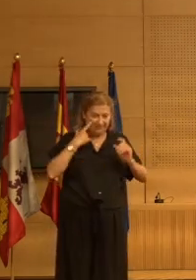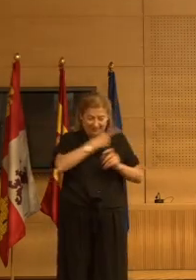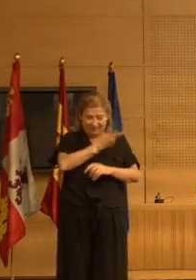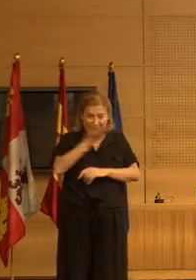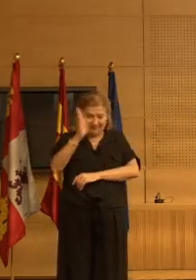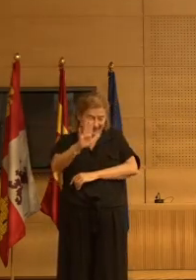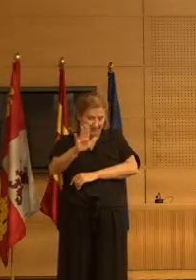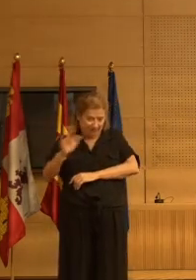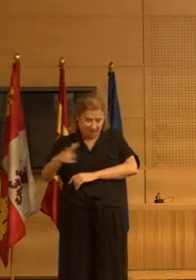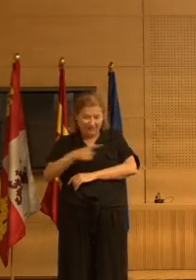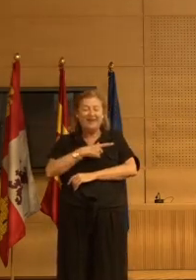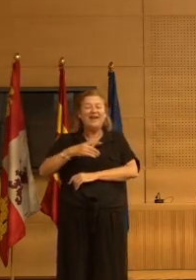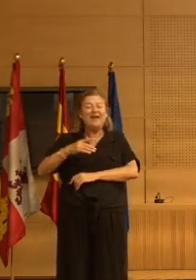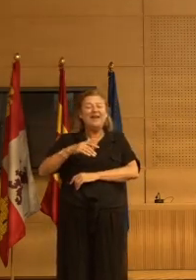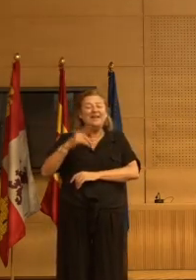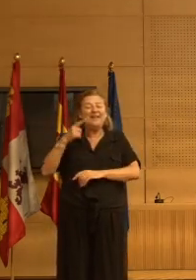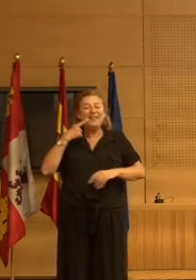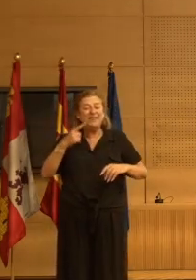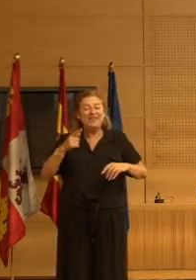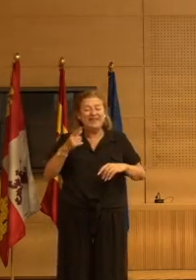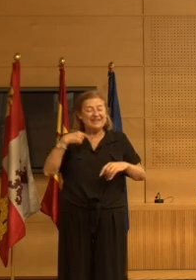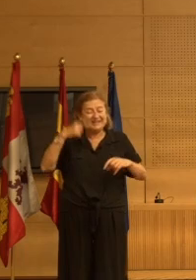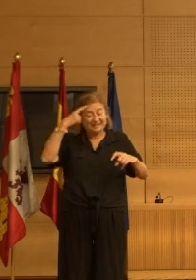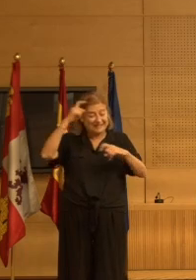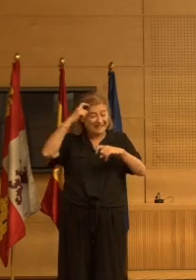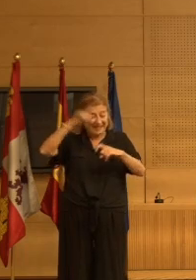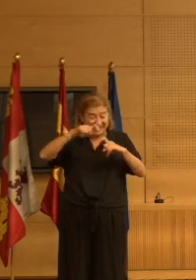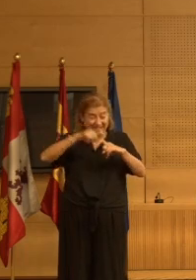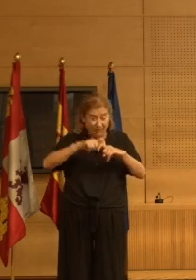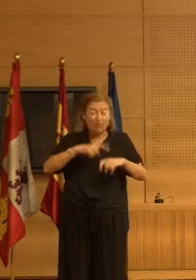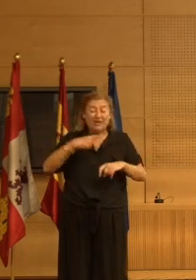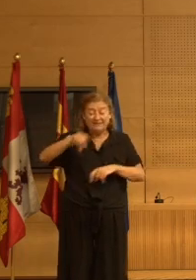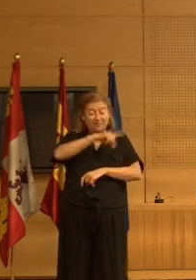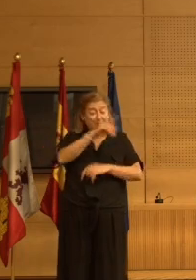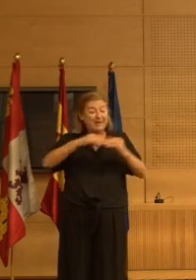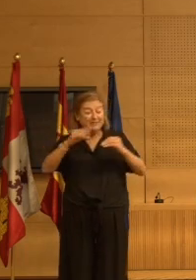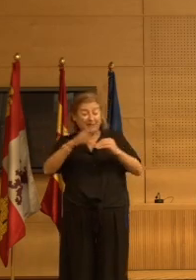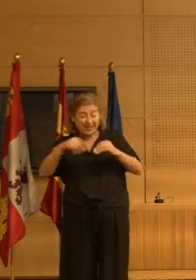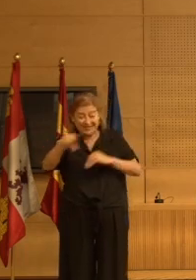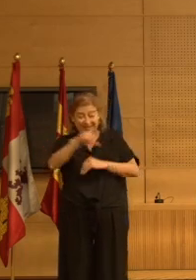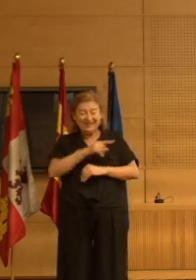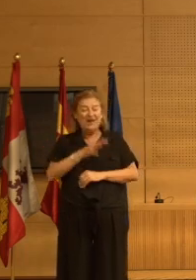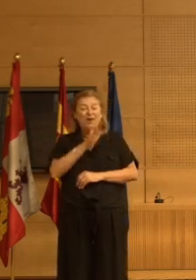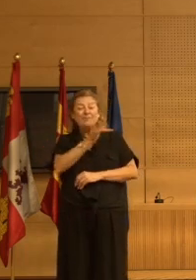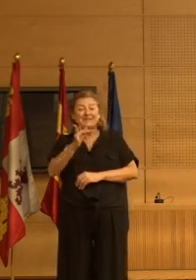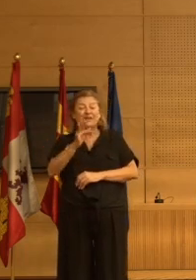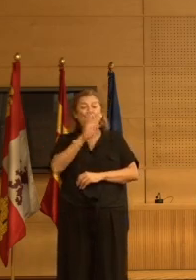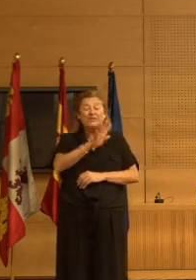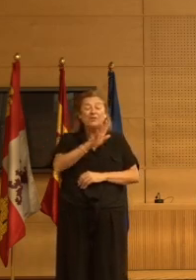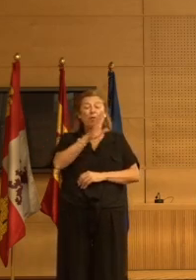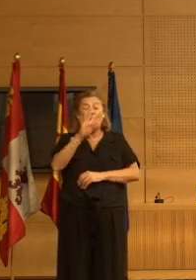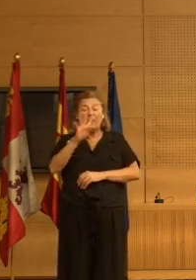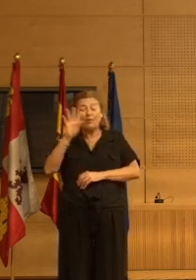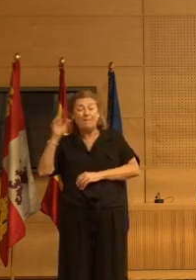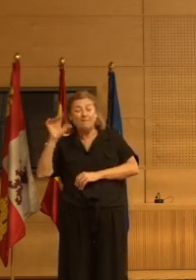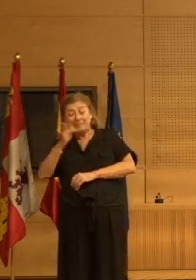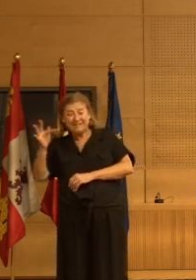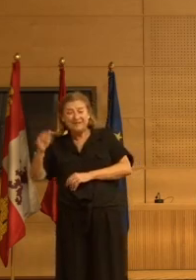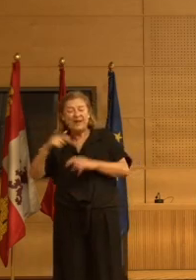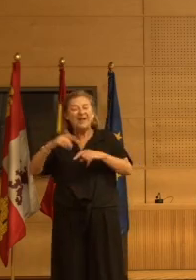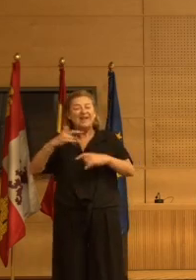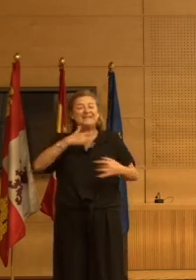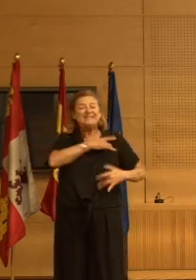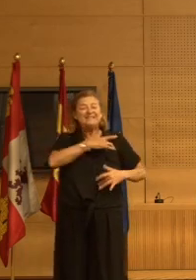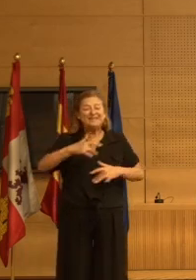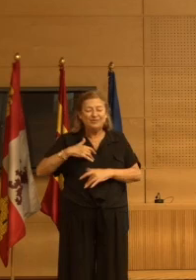según el npi el inventario neuropsiquiátrico de cummins los pacientes que tienen más de 4 4 más es lo que se considera síntoma